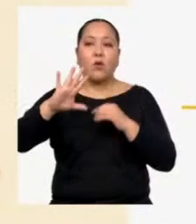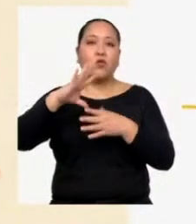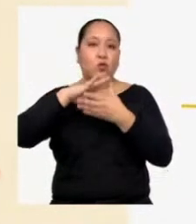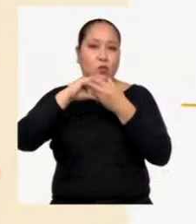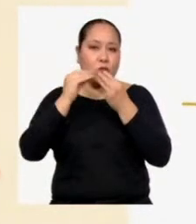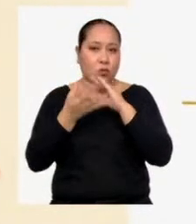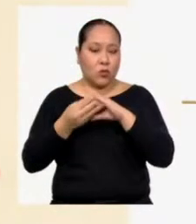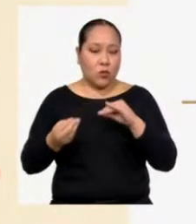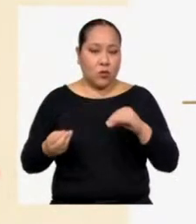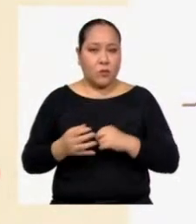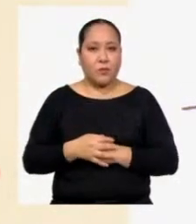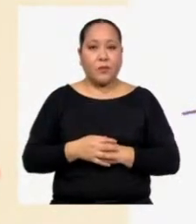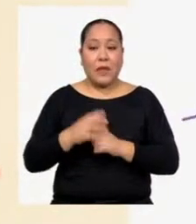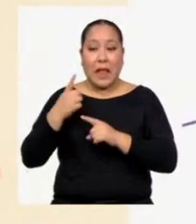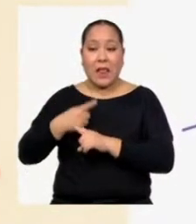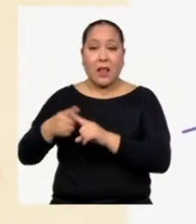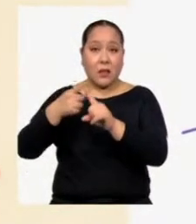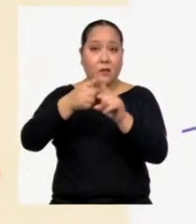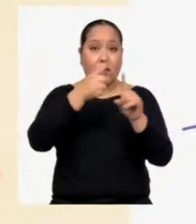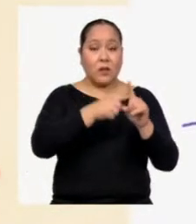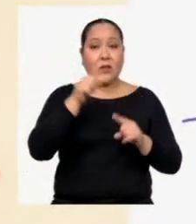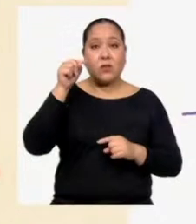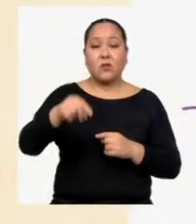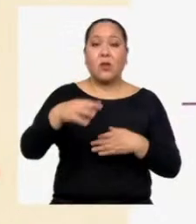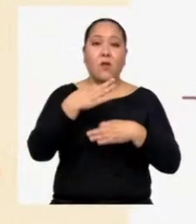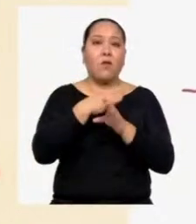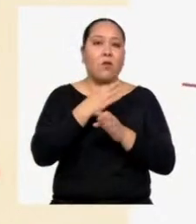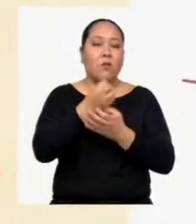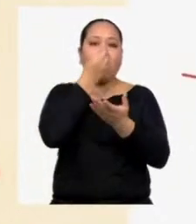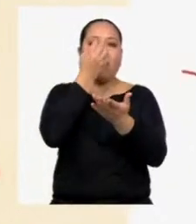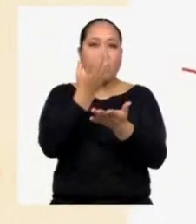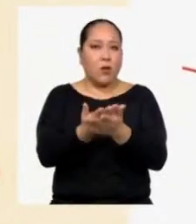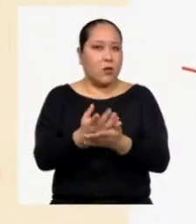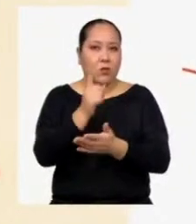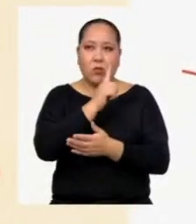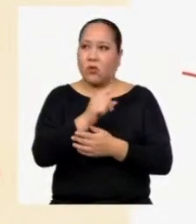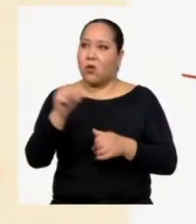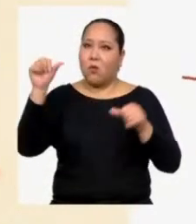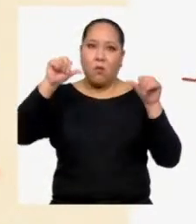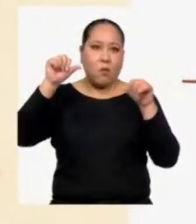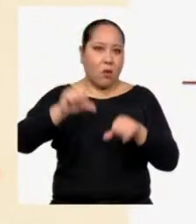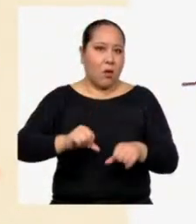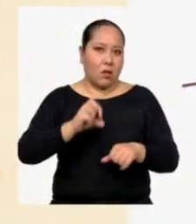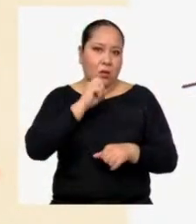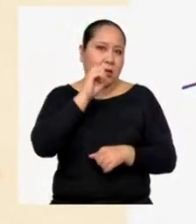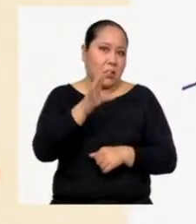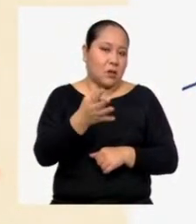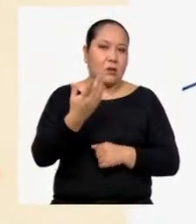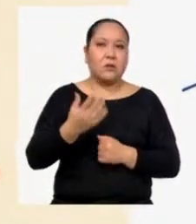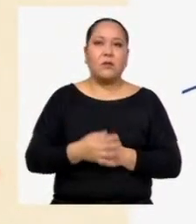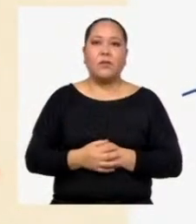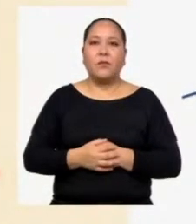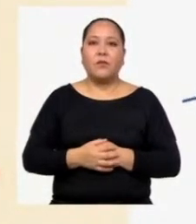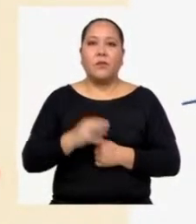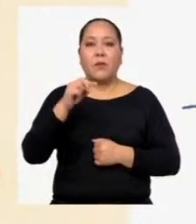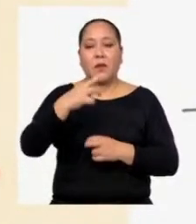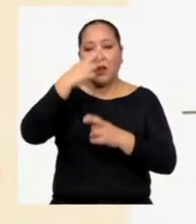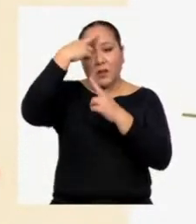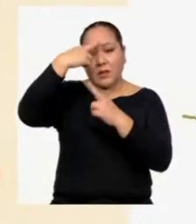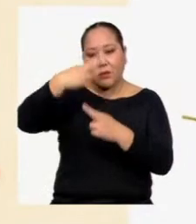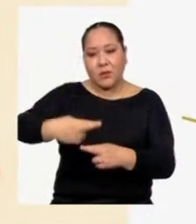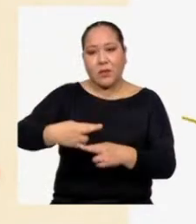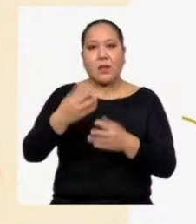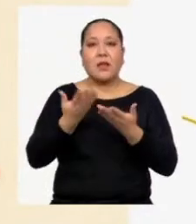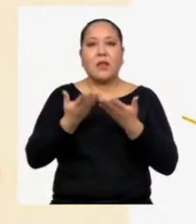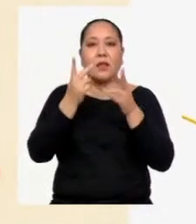La diversidad es una condición buena No mala como se la viene tomando hoy en día Que debe respetarse